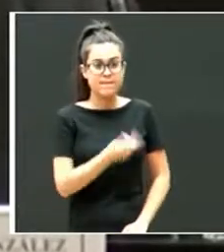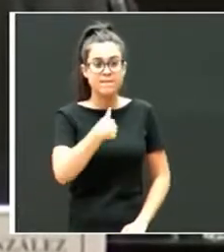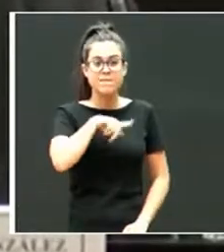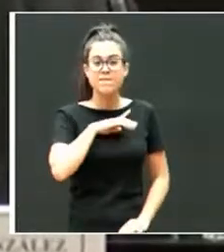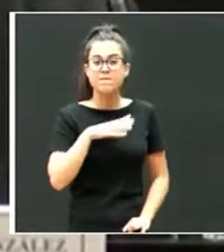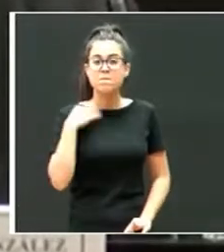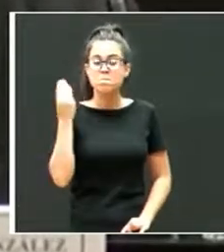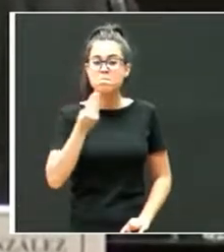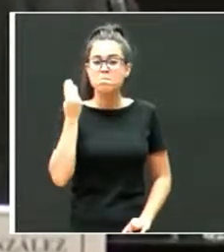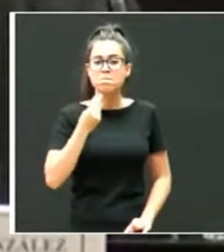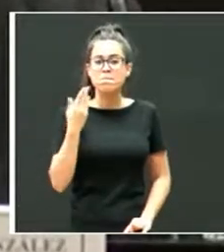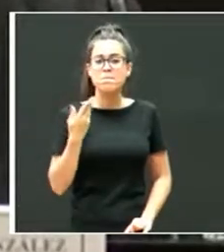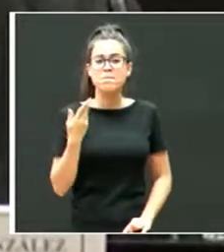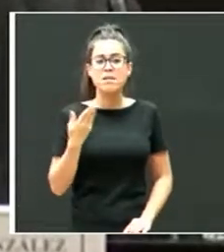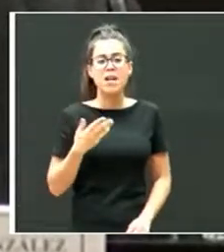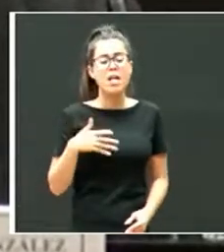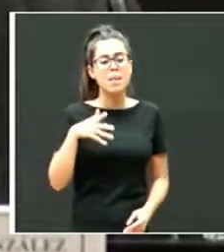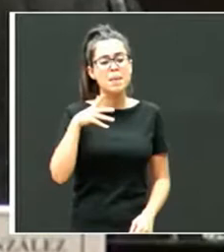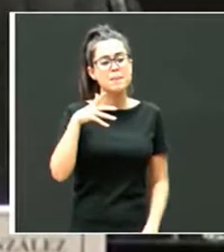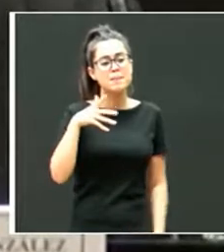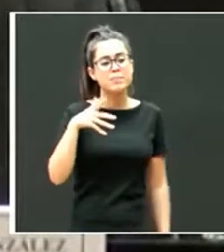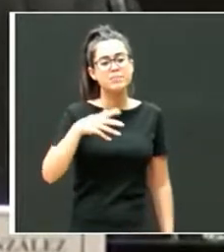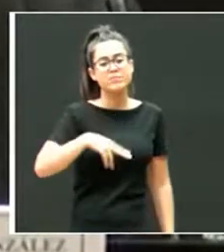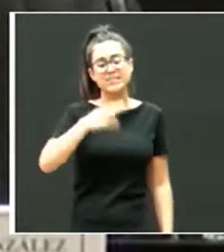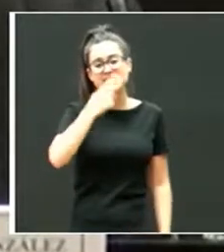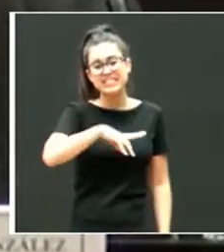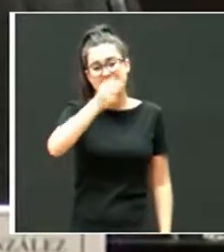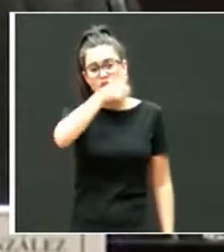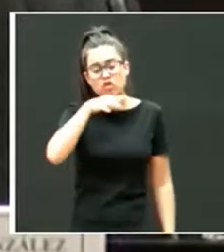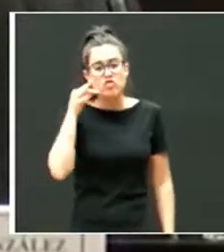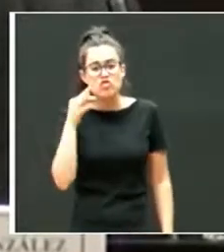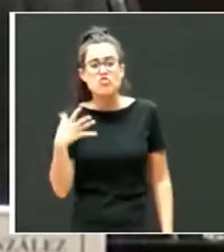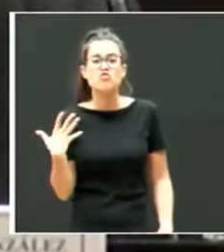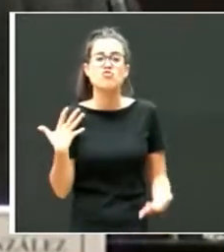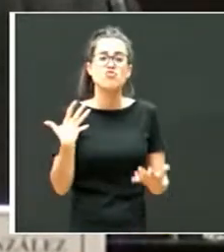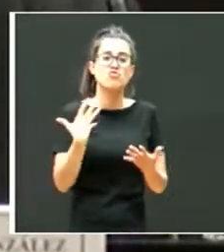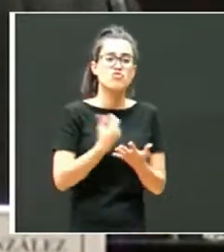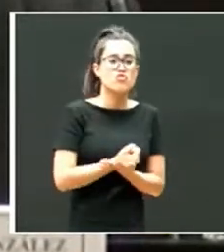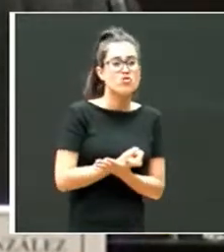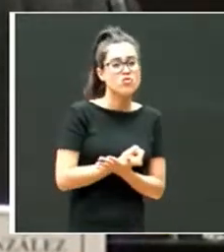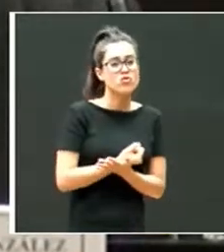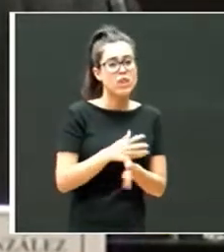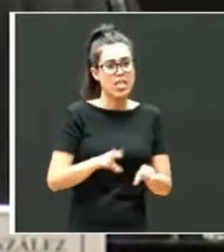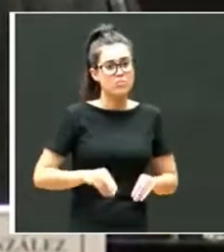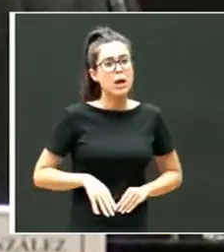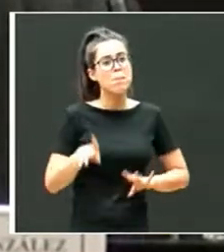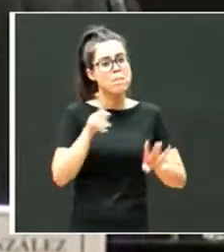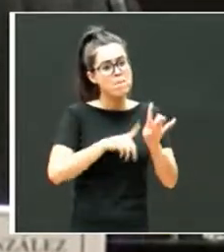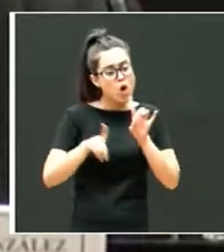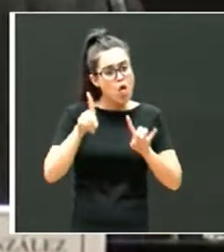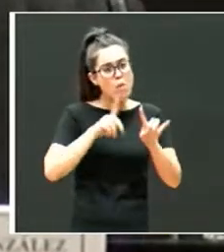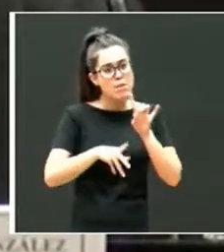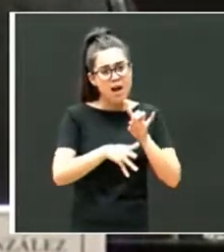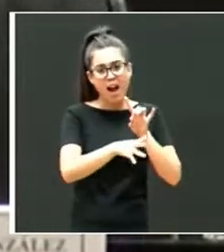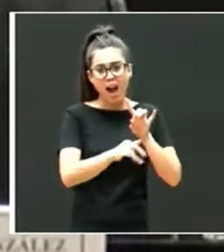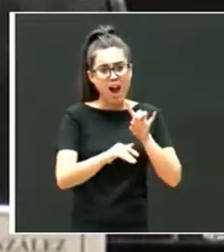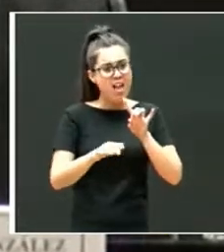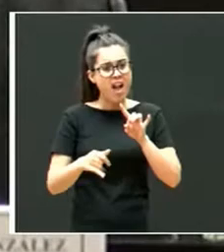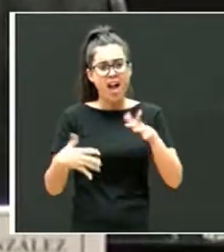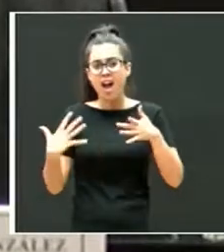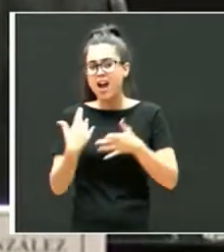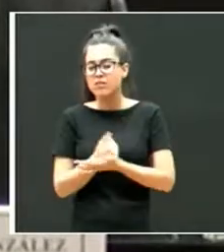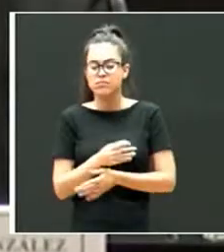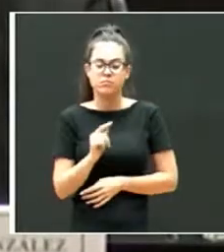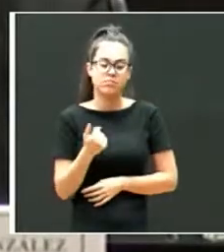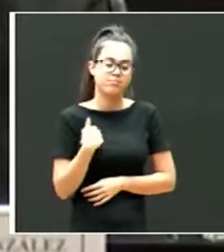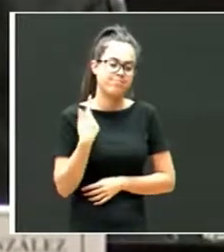todos los niños adoptados tienen problemas o van a dar problemas, ¿no? Y eso tampoco es así. Y se ha dicho antes, y yo creo